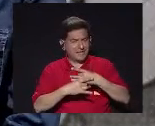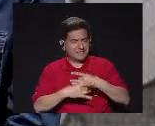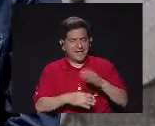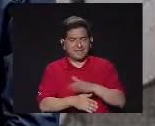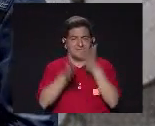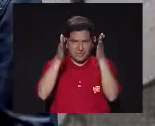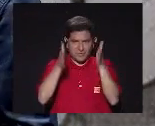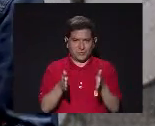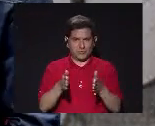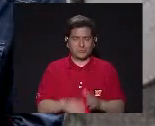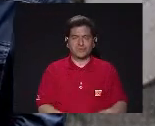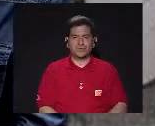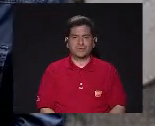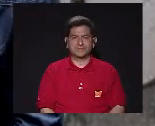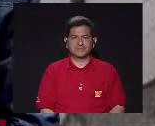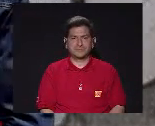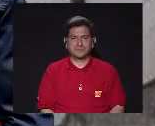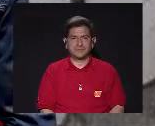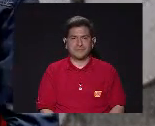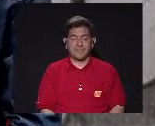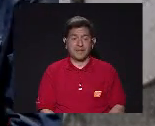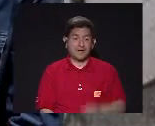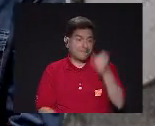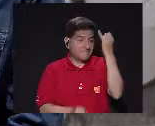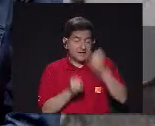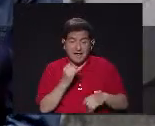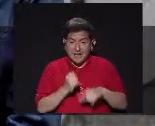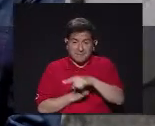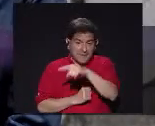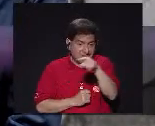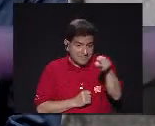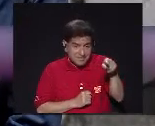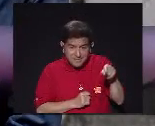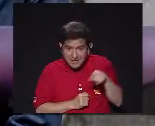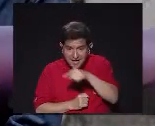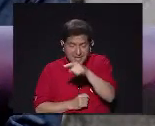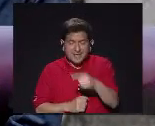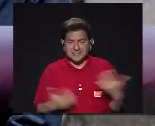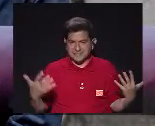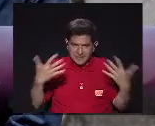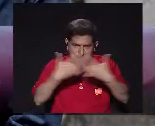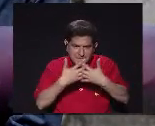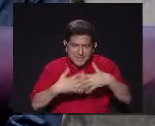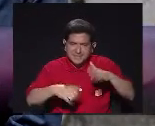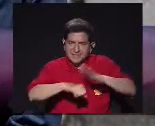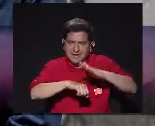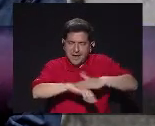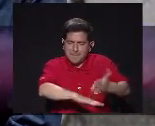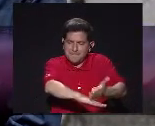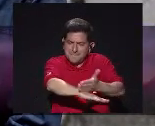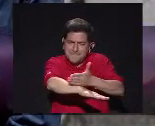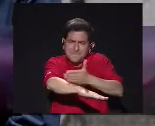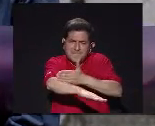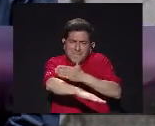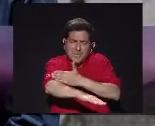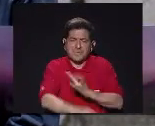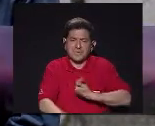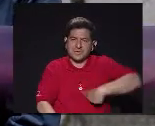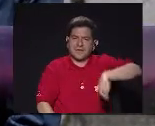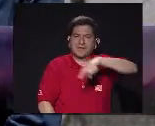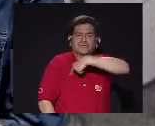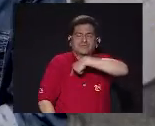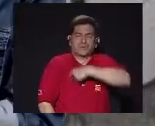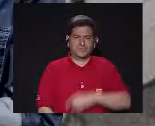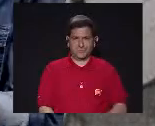De músicos Claro ¿Verdad? Que son A final de cuentas Esas mezclas Las que nos permiten Crecer Como medio